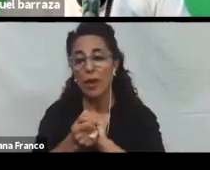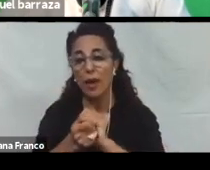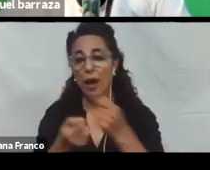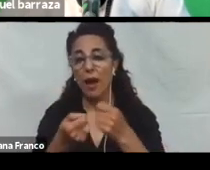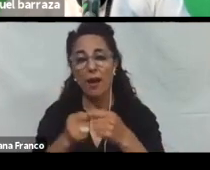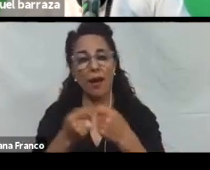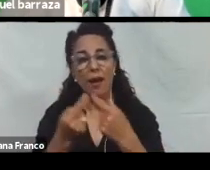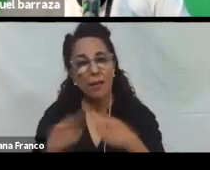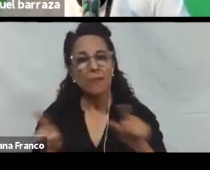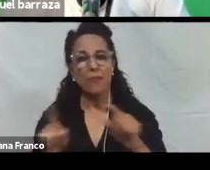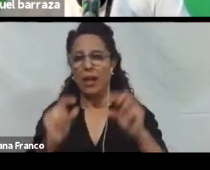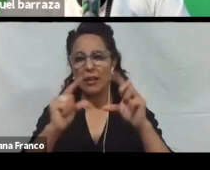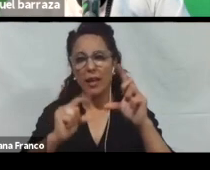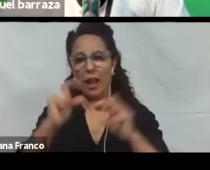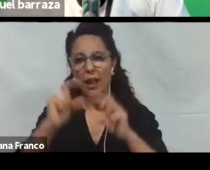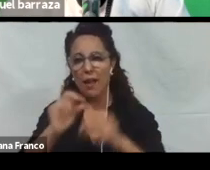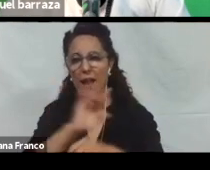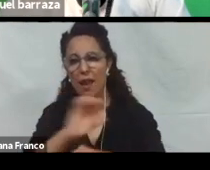Mejorar el contraste de los textos.